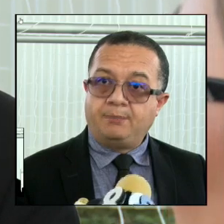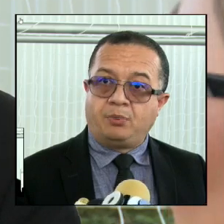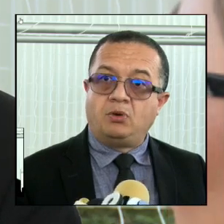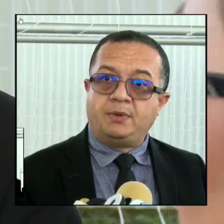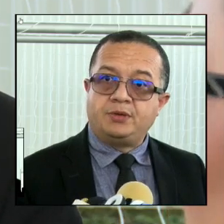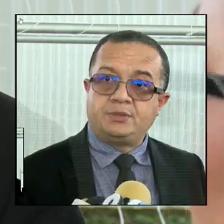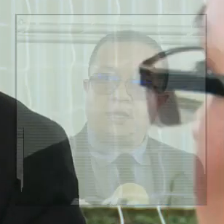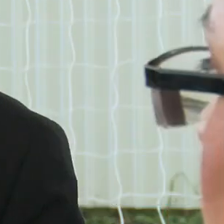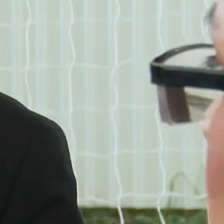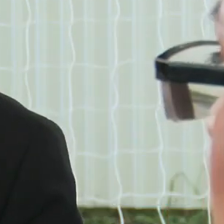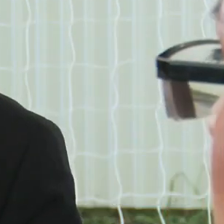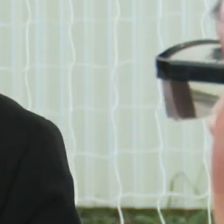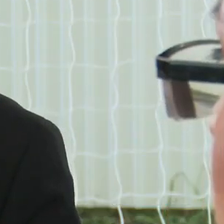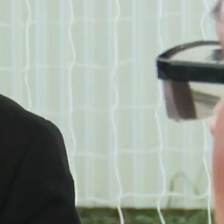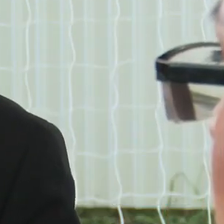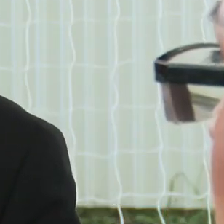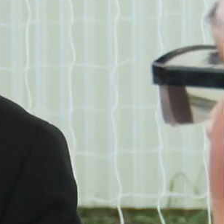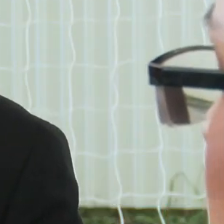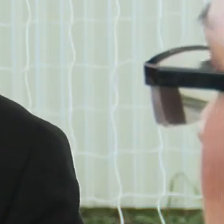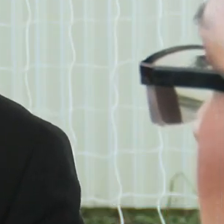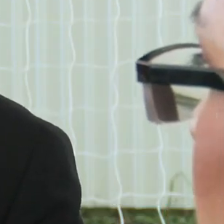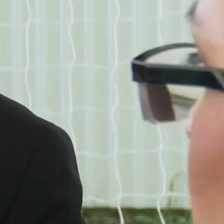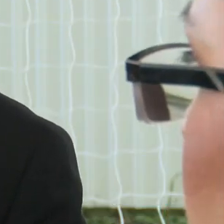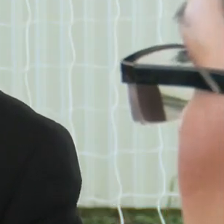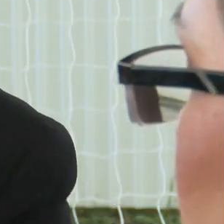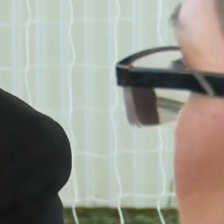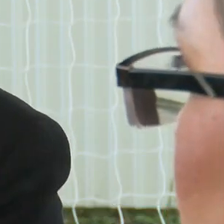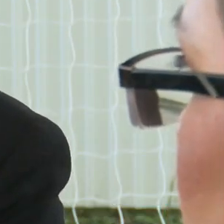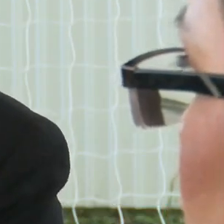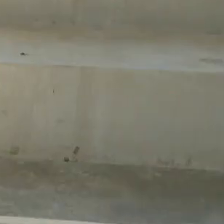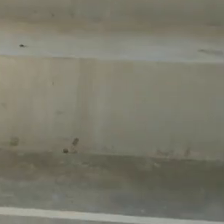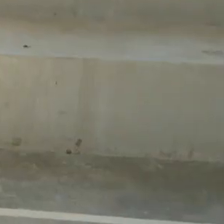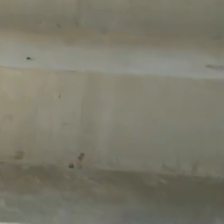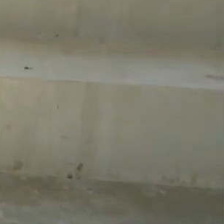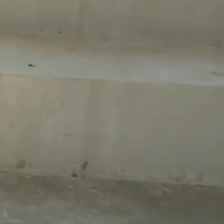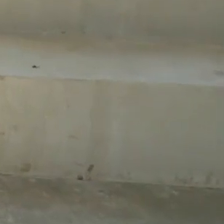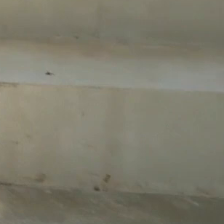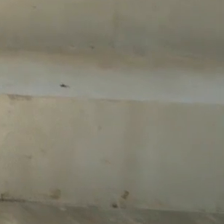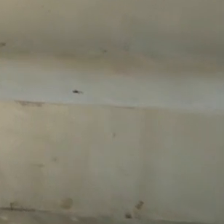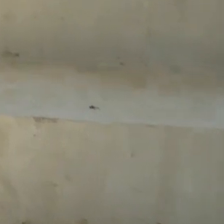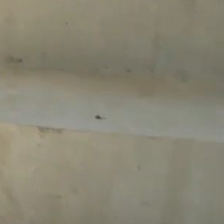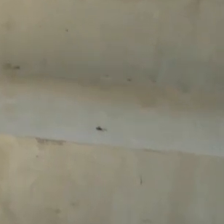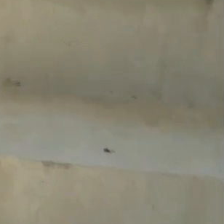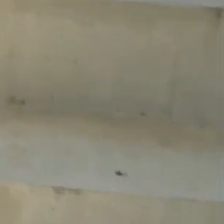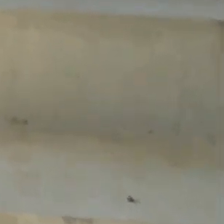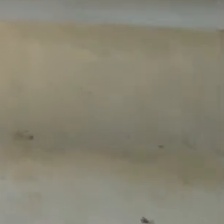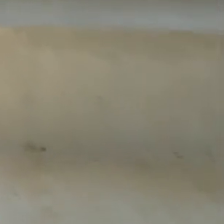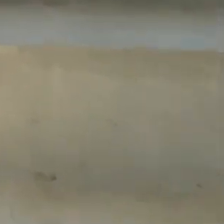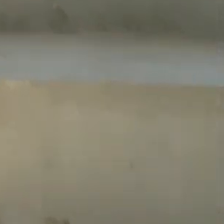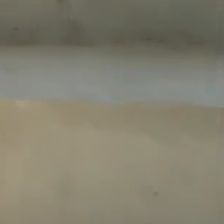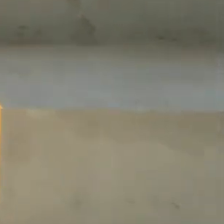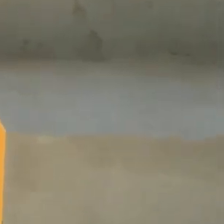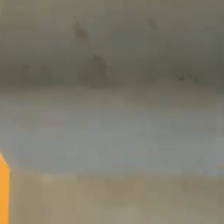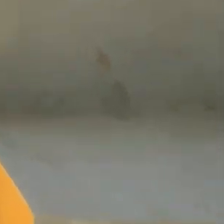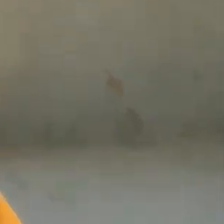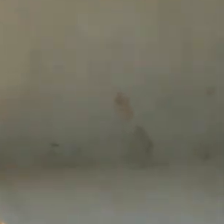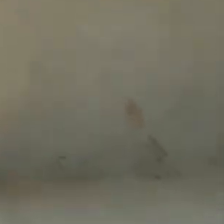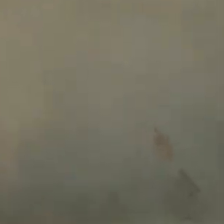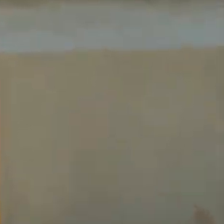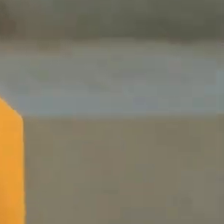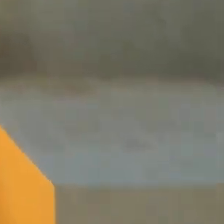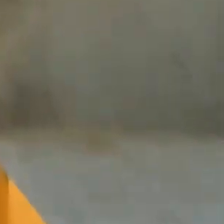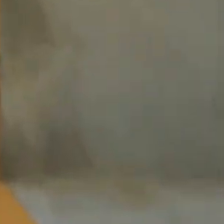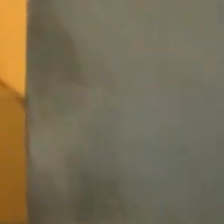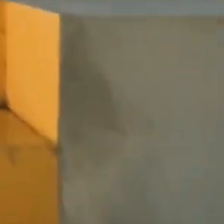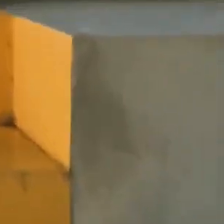por lo menos en los compañeros y compañeras de adaptación social y policía penitenciaria. La estructura está lista, pero por el momento se desconoce